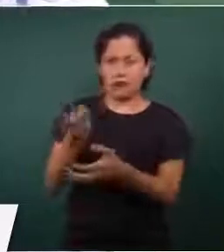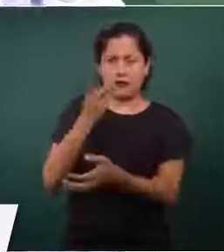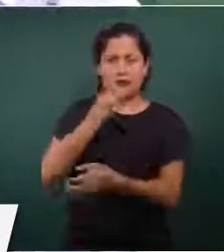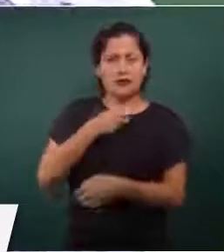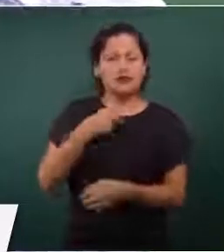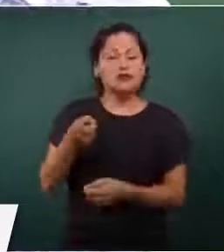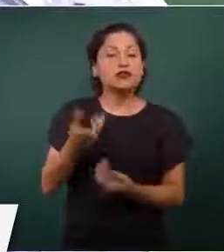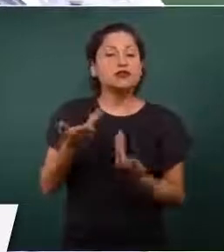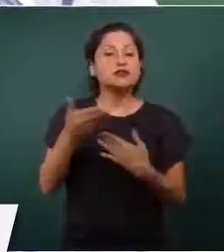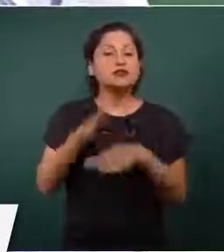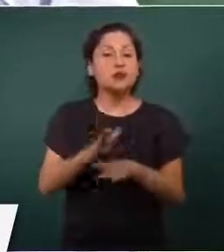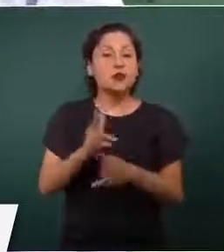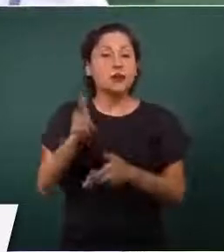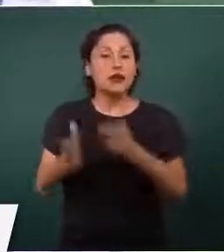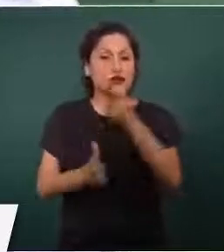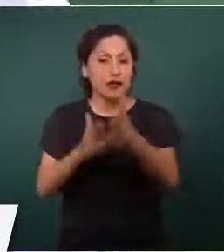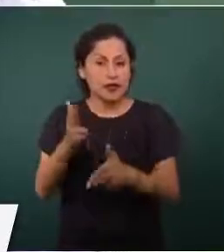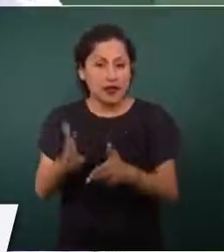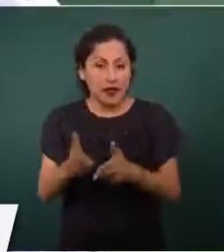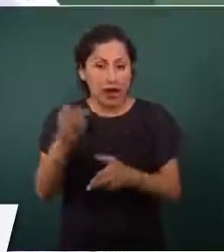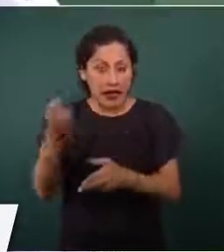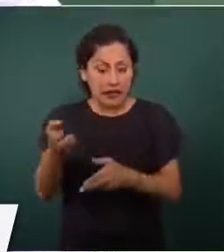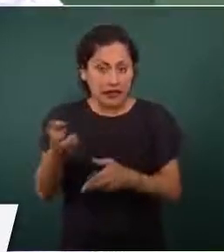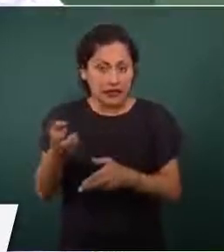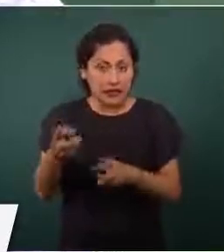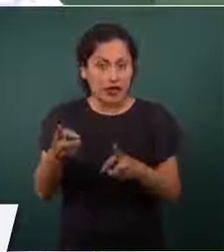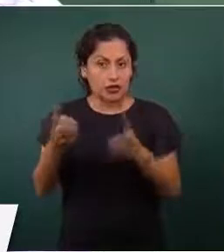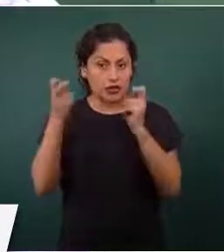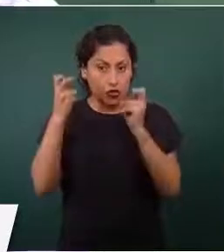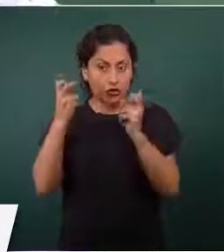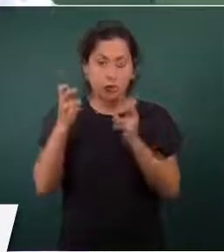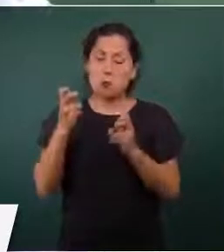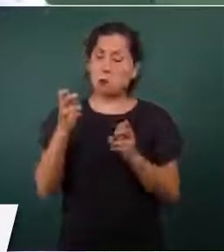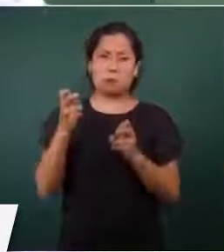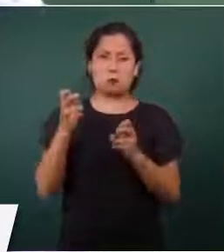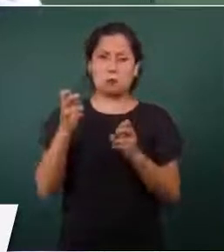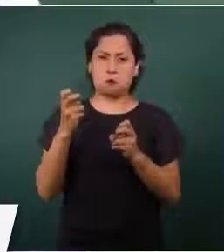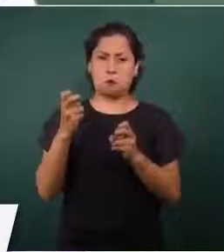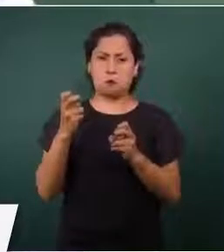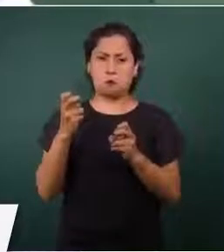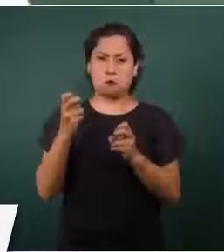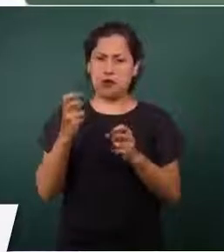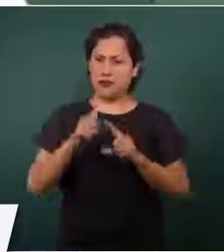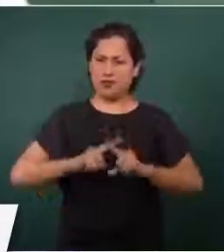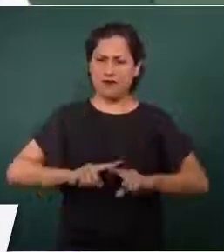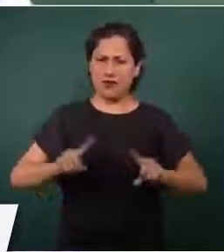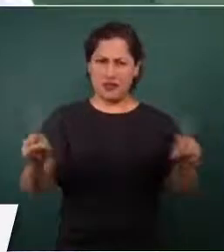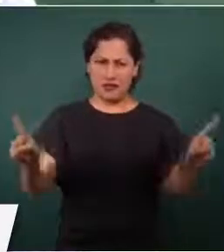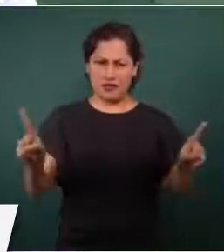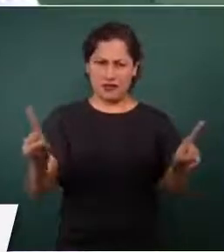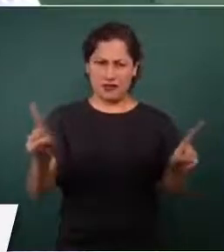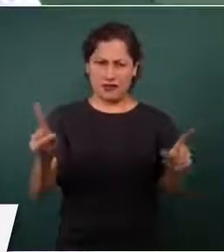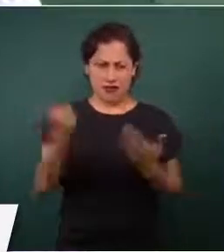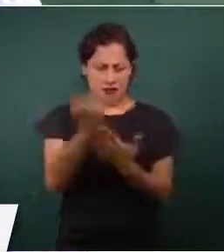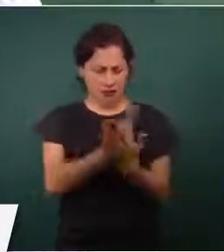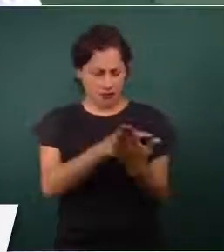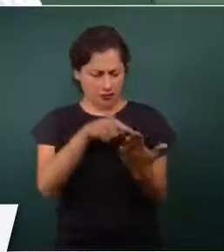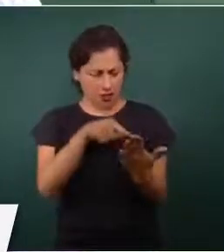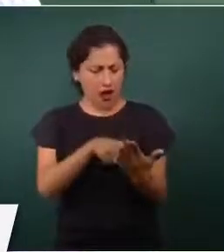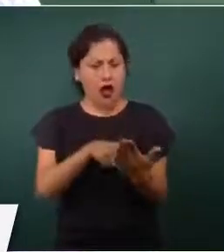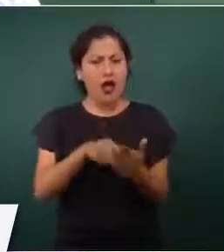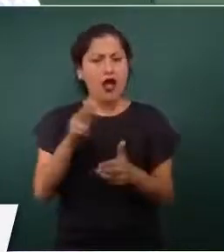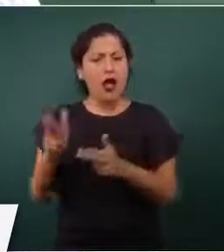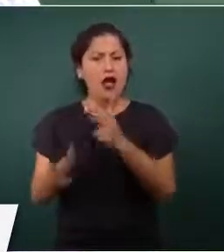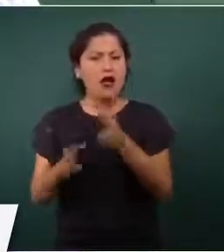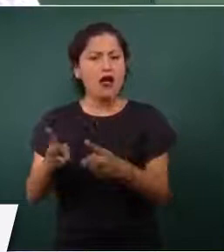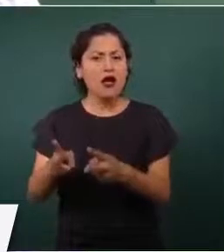transporte, al contrario, hemos bajado ese robo, el